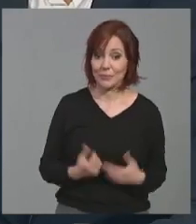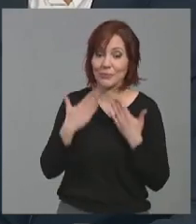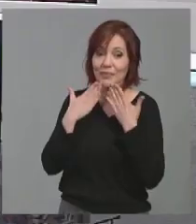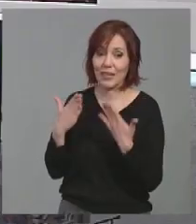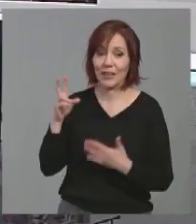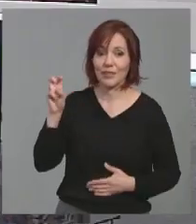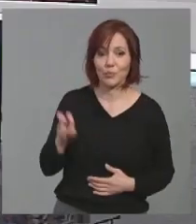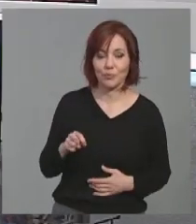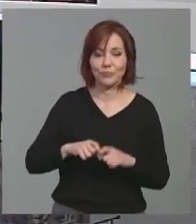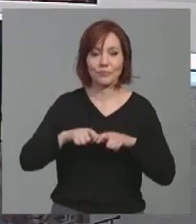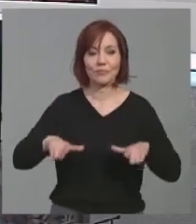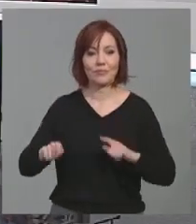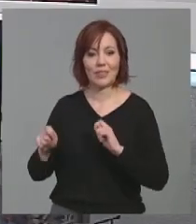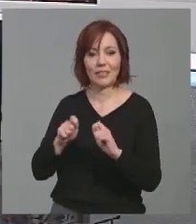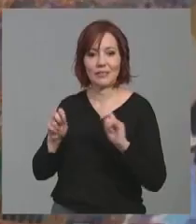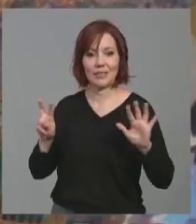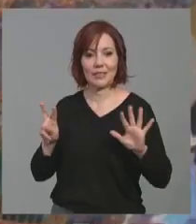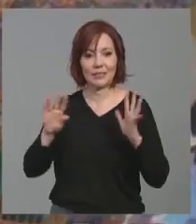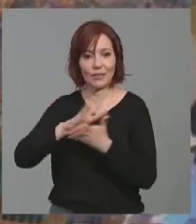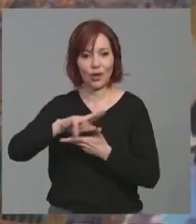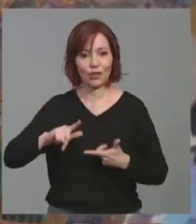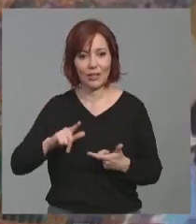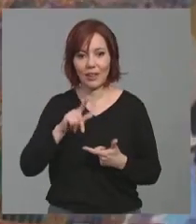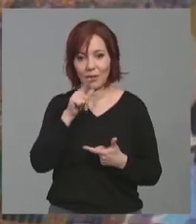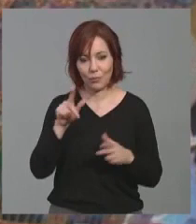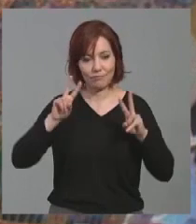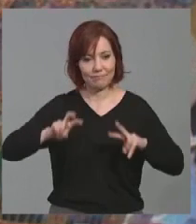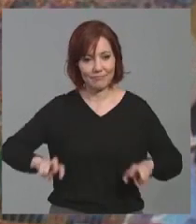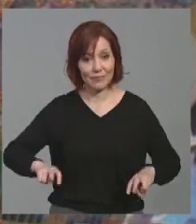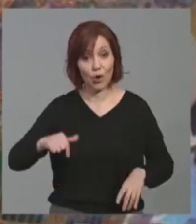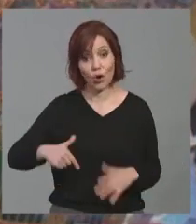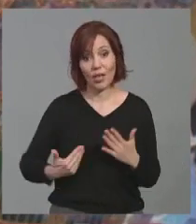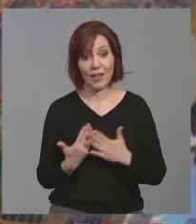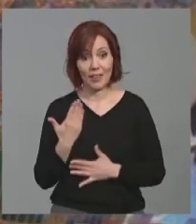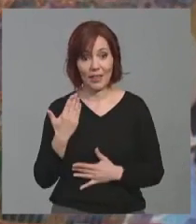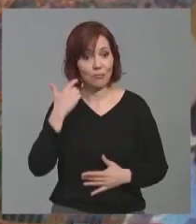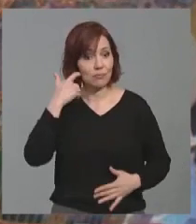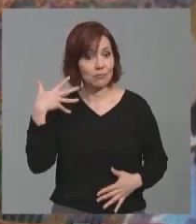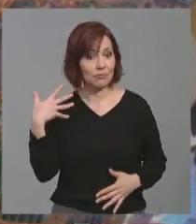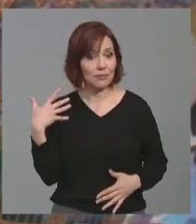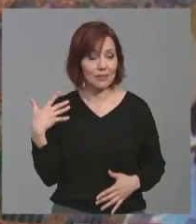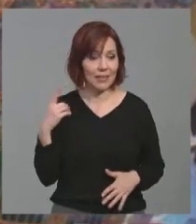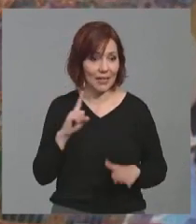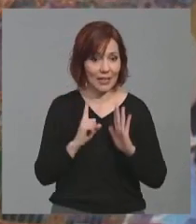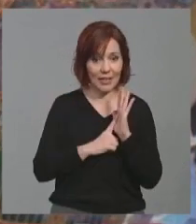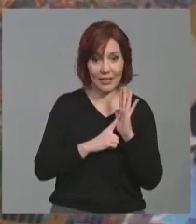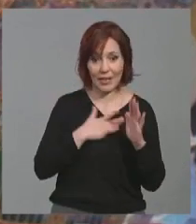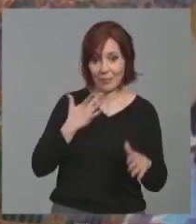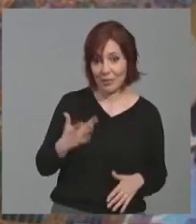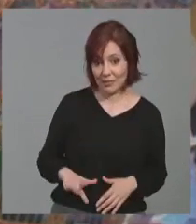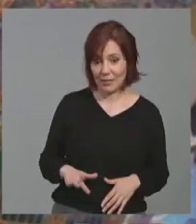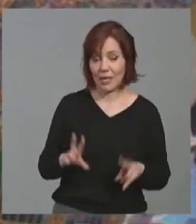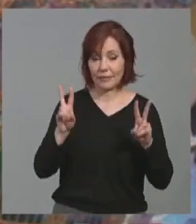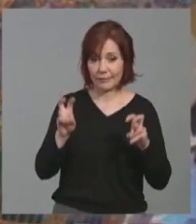nosotros en este plató de Siete Noticias, por ese análisis de este escenario, y ya sabe que hoy es un día clave, con el tema de la ley de amnistía, es un tema clave en lo